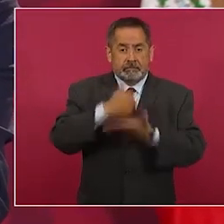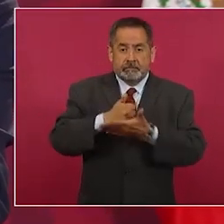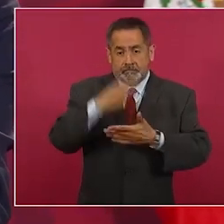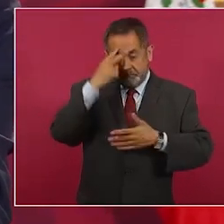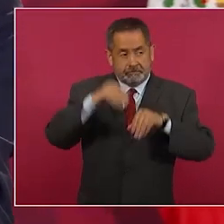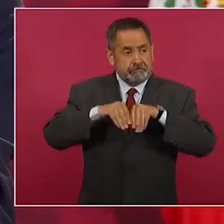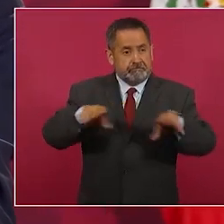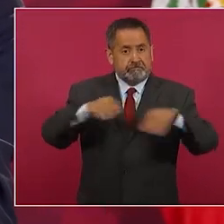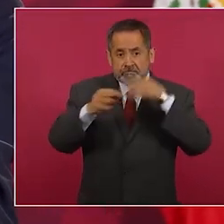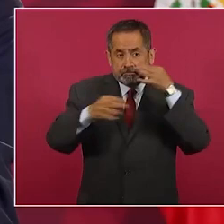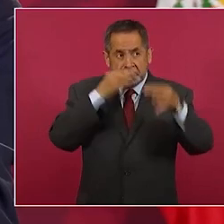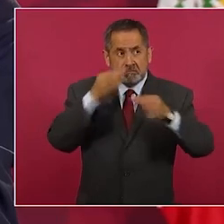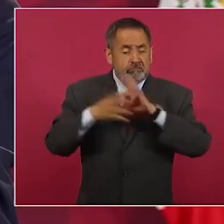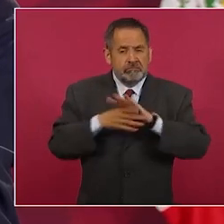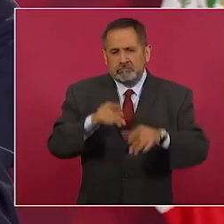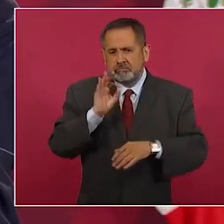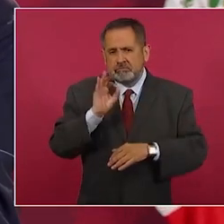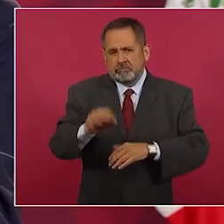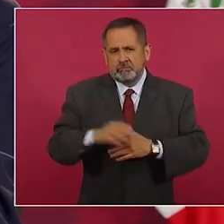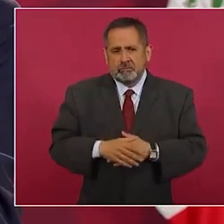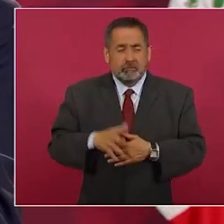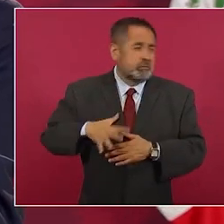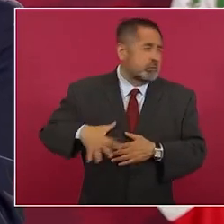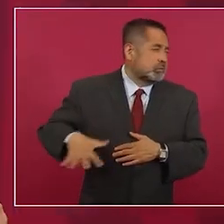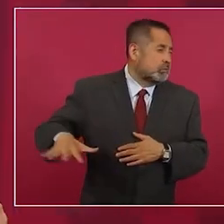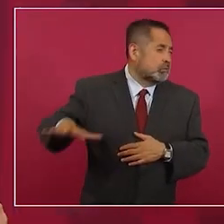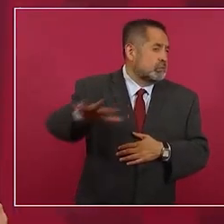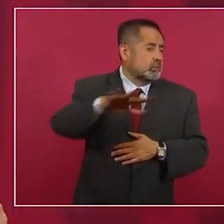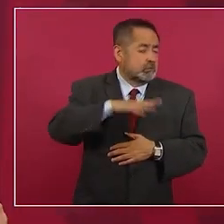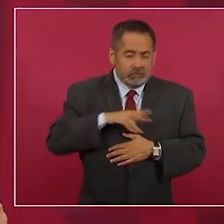México que era el más escuchado